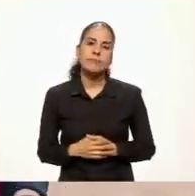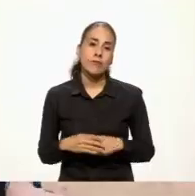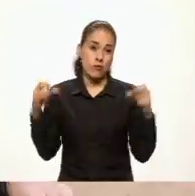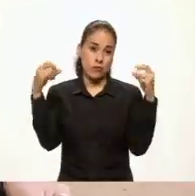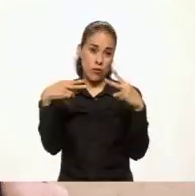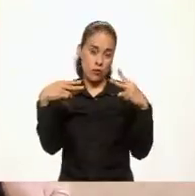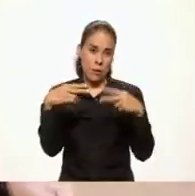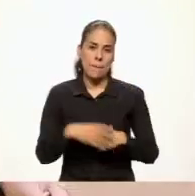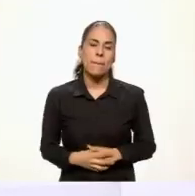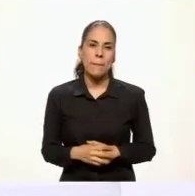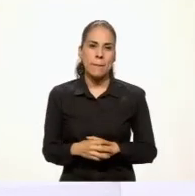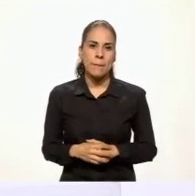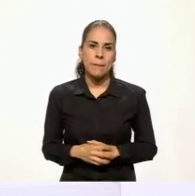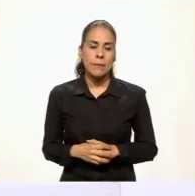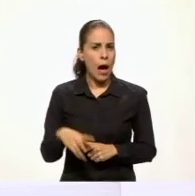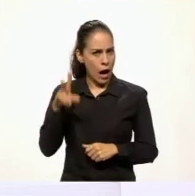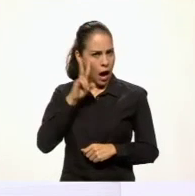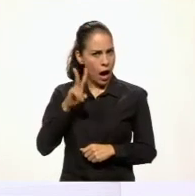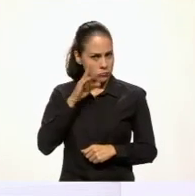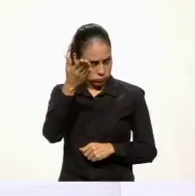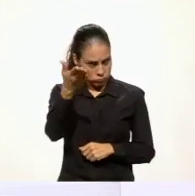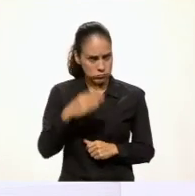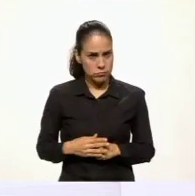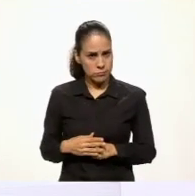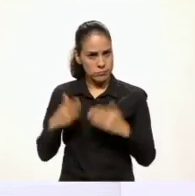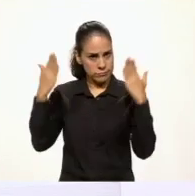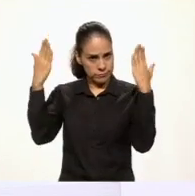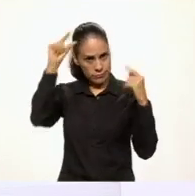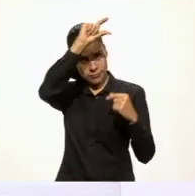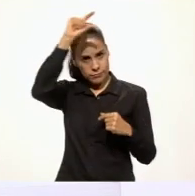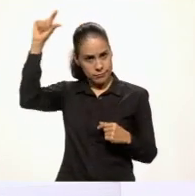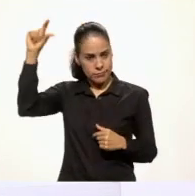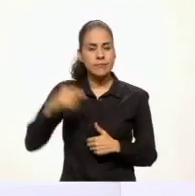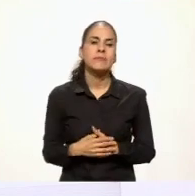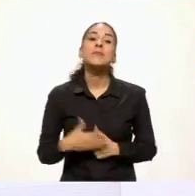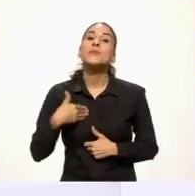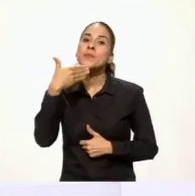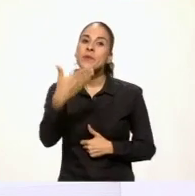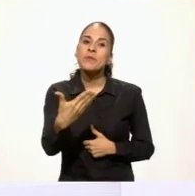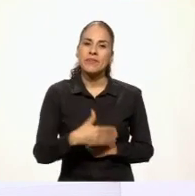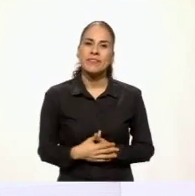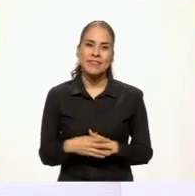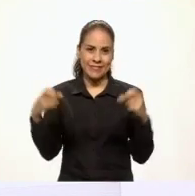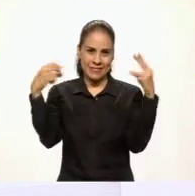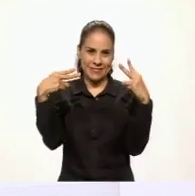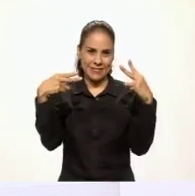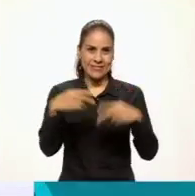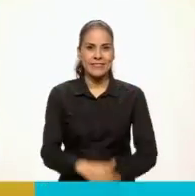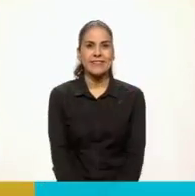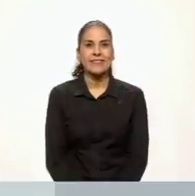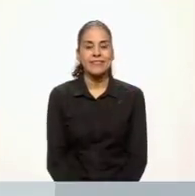vemos! ¡Vaya, Lara! A ver, ¿ahora tú? ¡Vaya, Lara! ¡Muy bien! ¡Nos vemos!